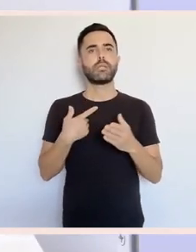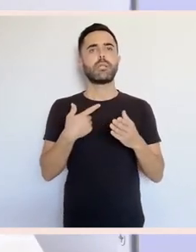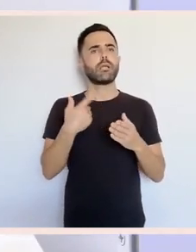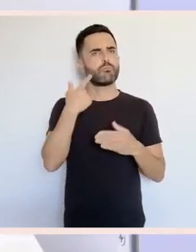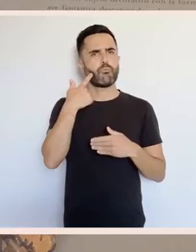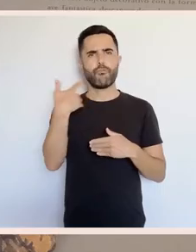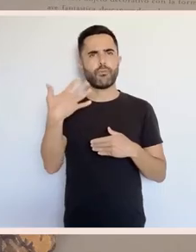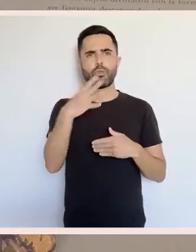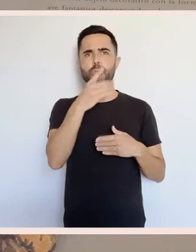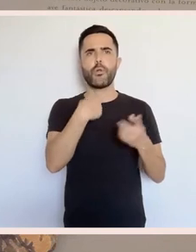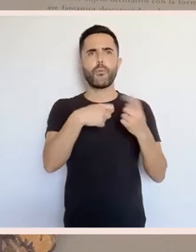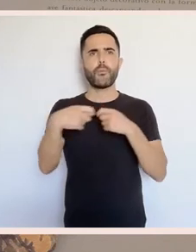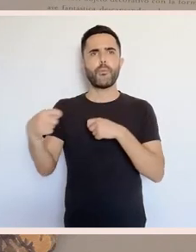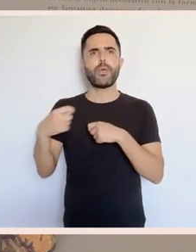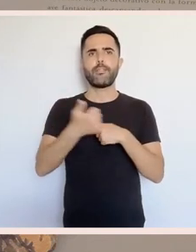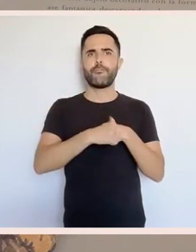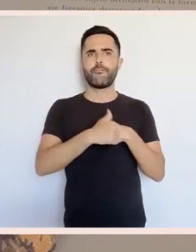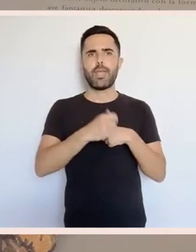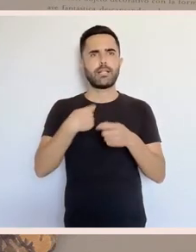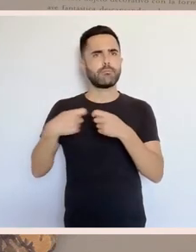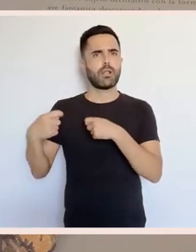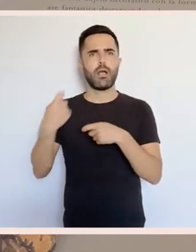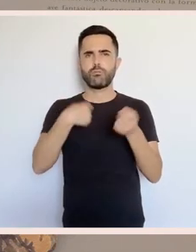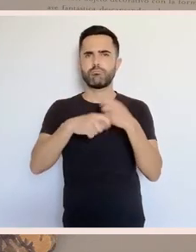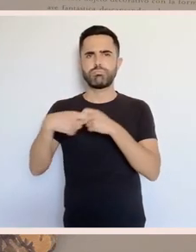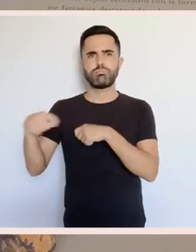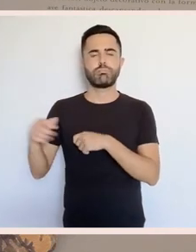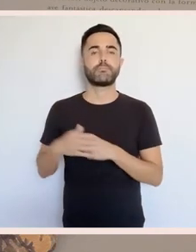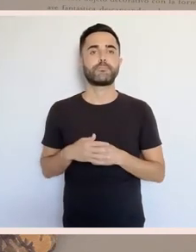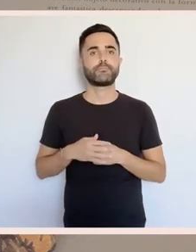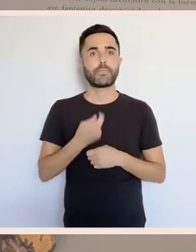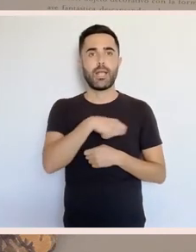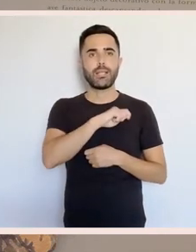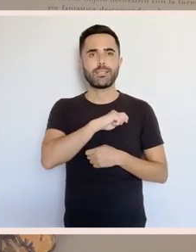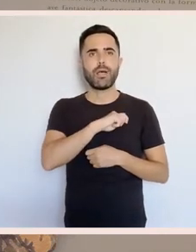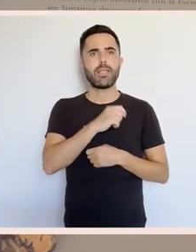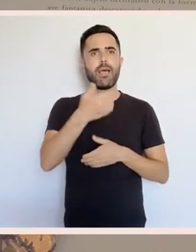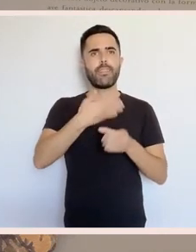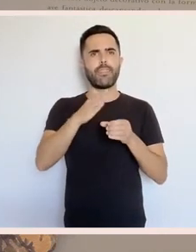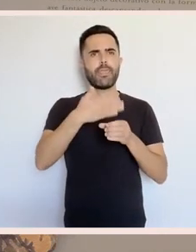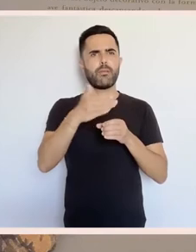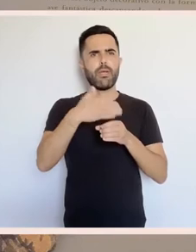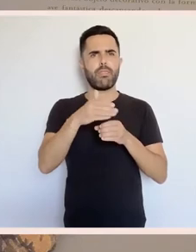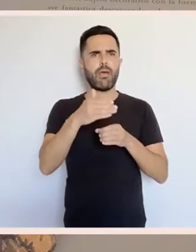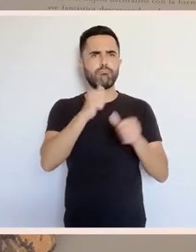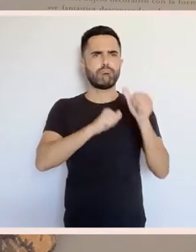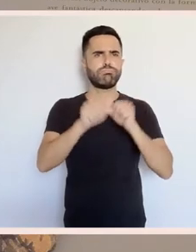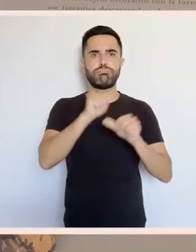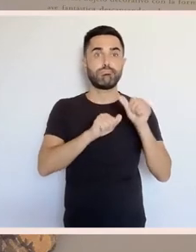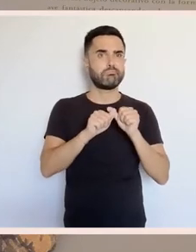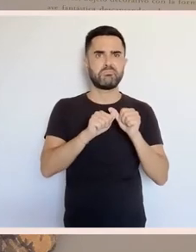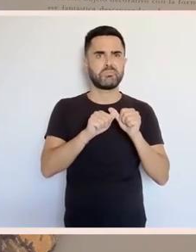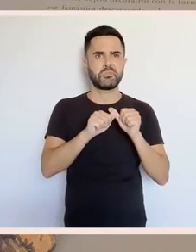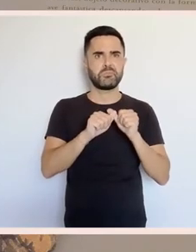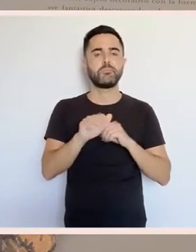e convertese moi popular, xa que se venden feiras e mercados. Aquí o consumo de cerveza non era algo tan habitual, pero xa o de